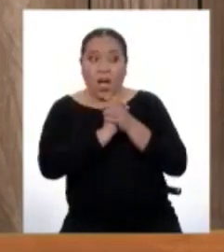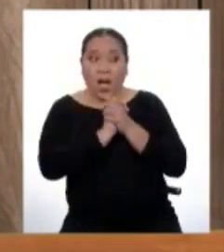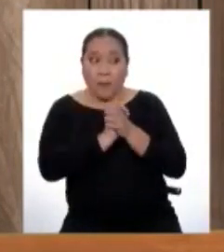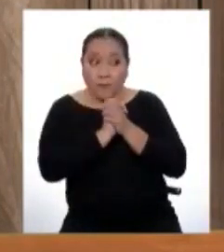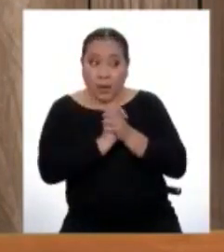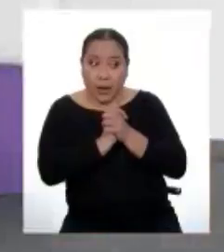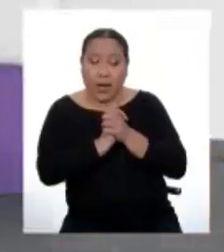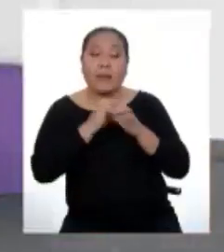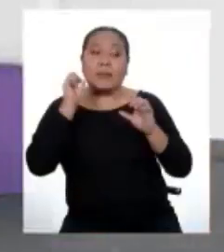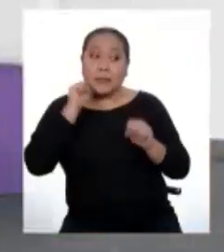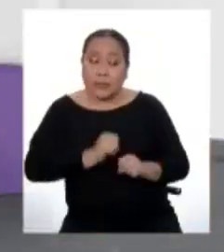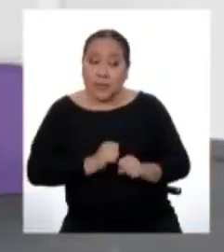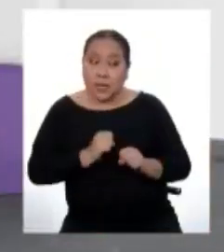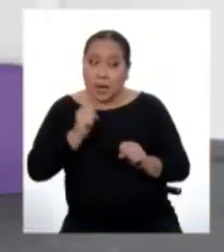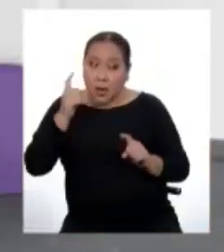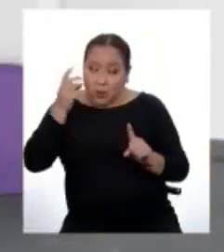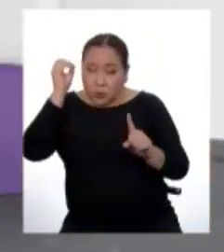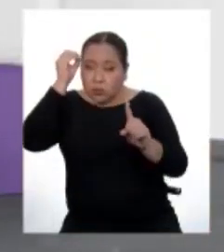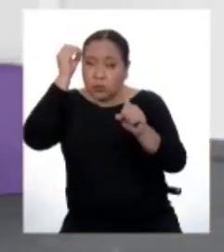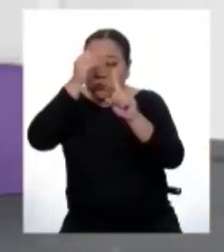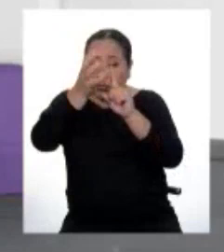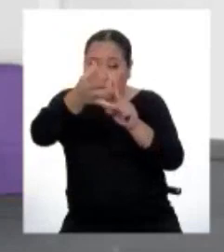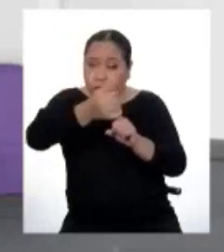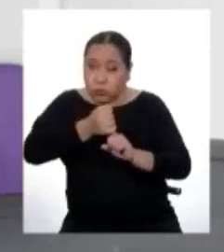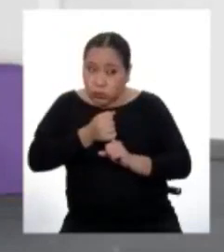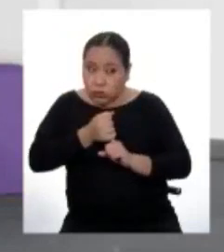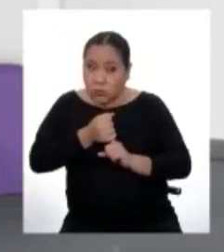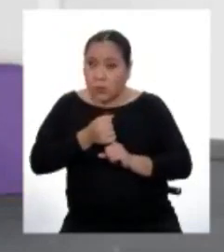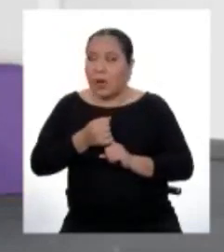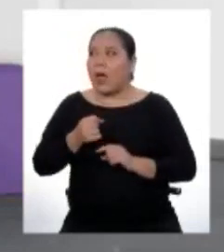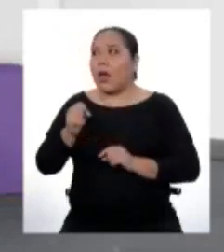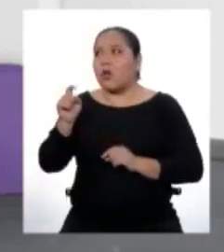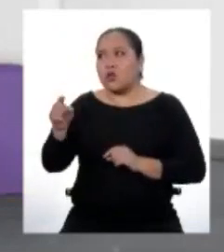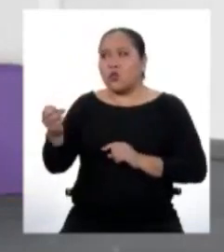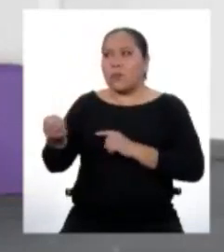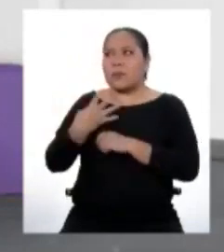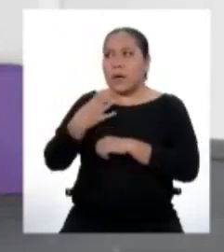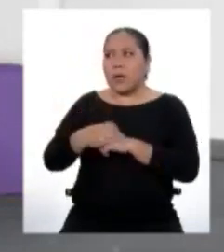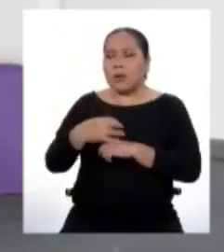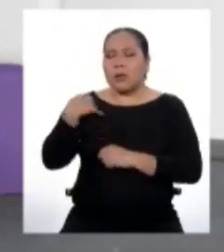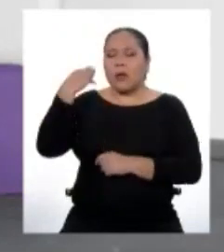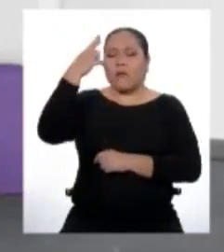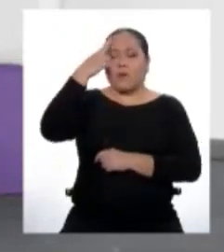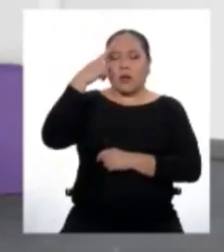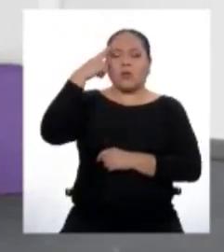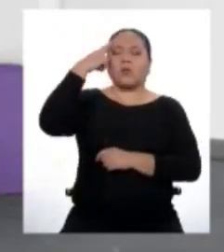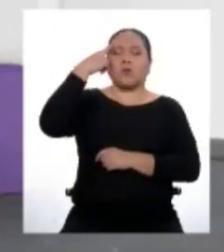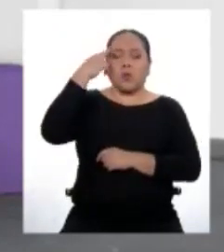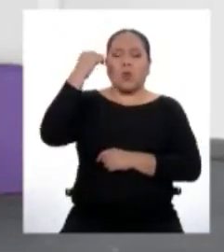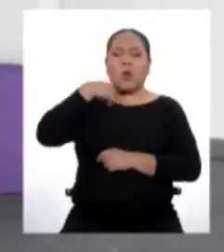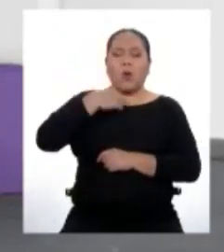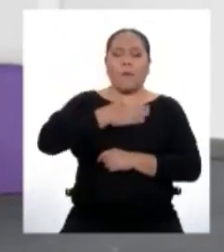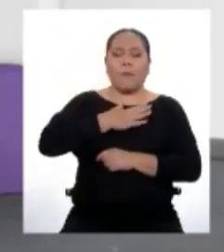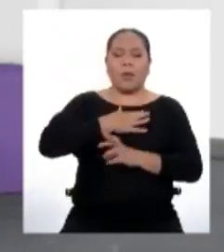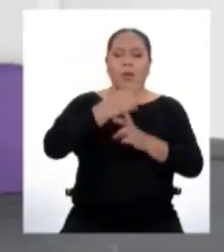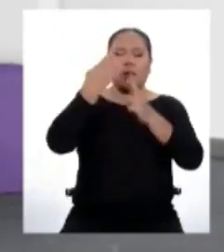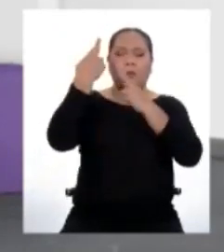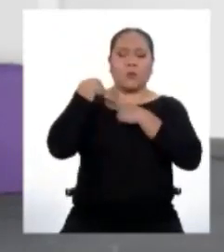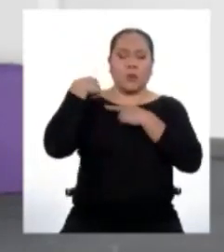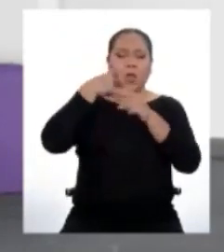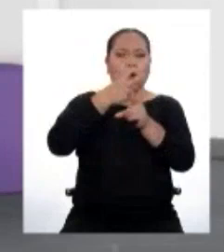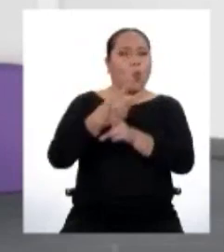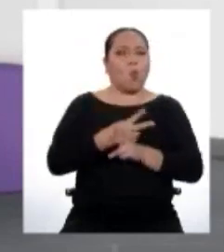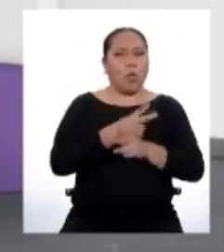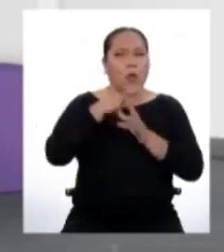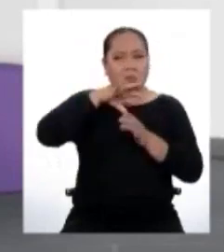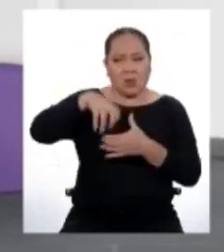qué me dirías? Diría que gracias a su mensaje he reflexionado sobre mi rol como ciudadano y la responsabilidad que tengo con el cuidado del planeta.